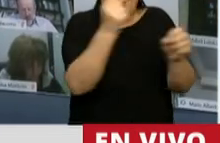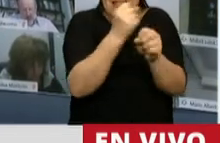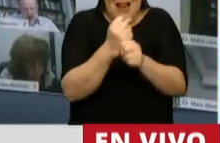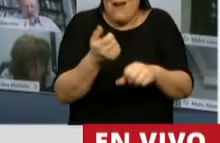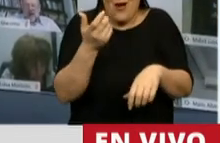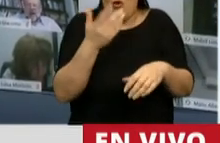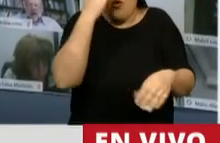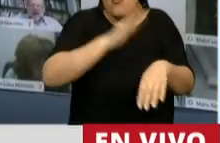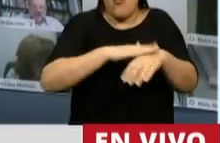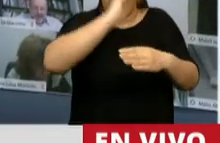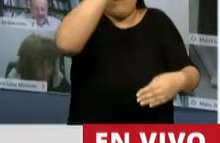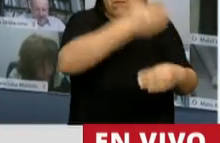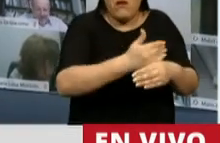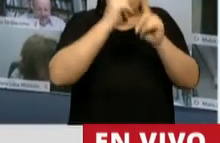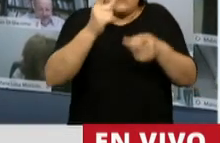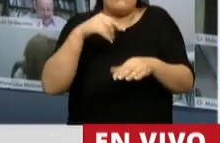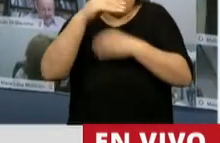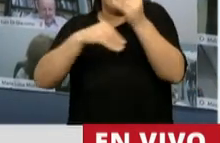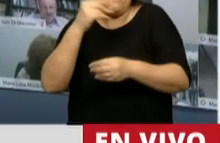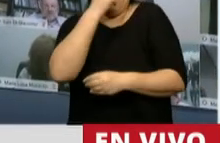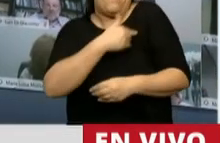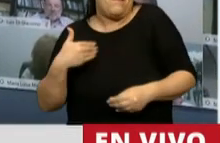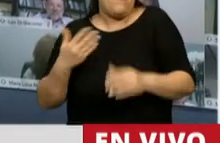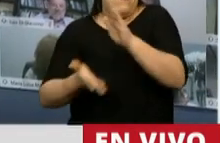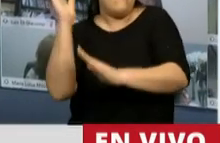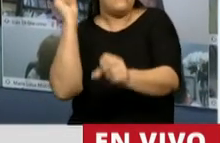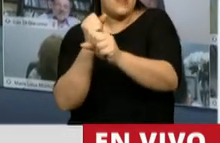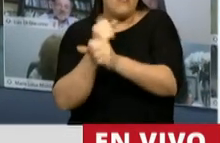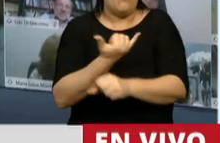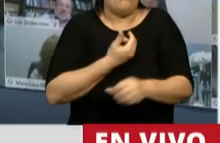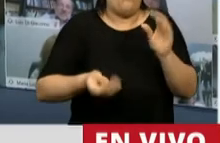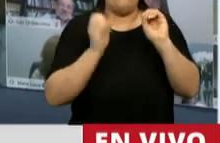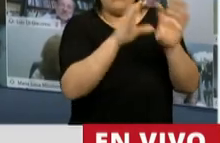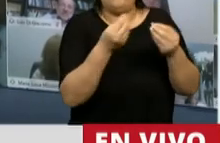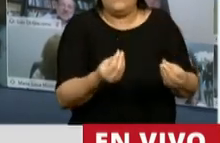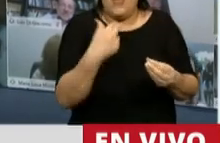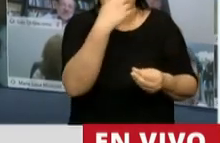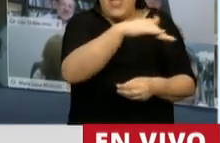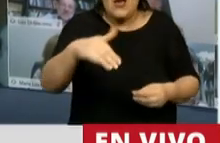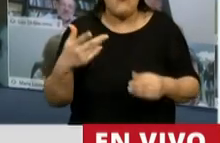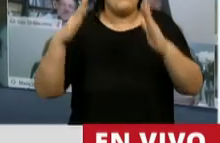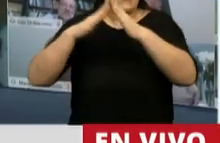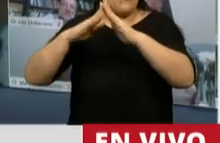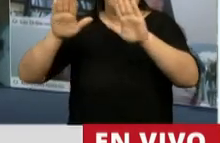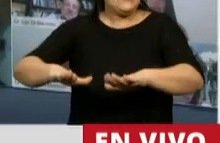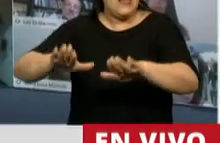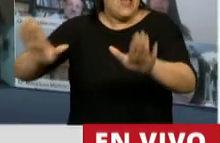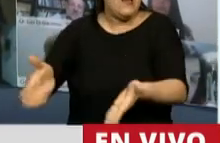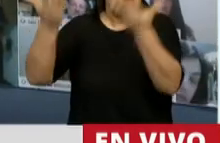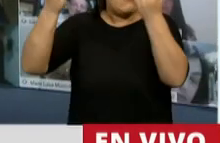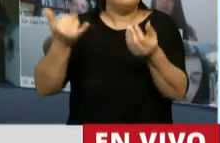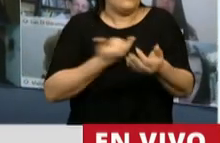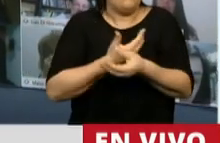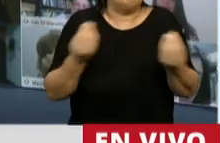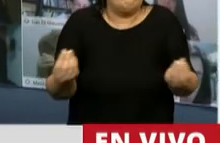a todas las familias que no van a tener dónde dejar sus hijos para poder trabajar a medida que las provincias van saliendo de la cuarentena. Se puede hacer